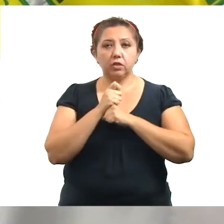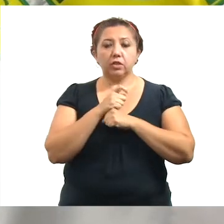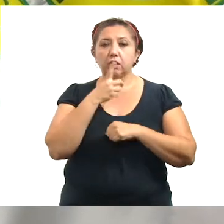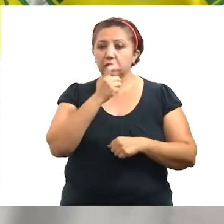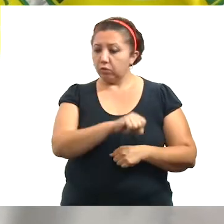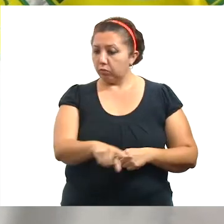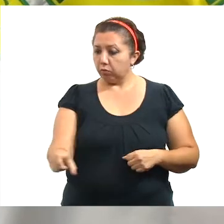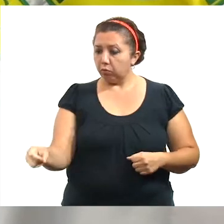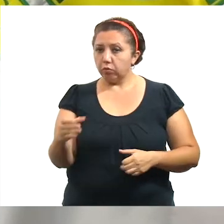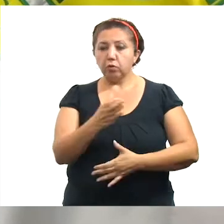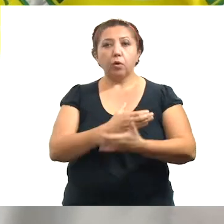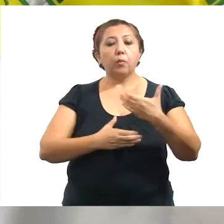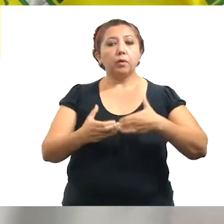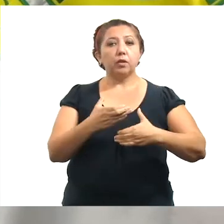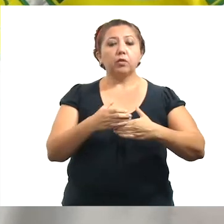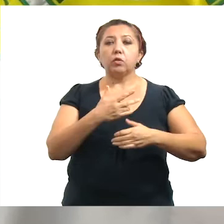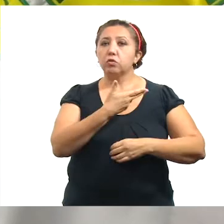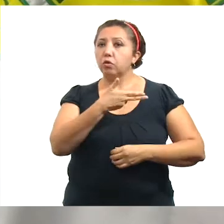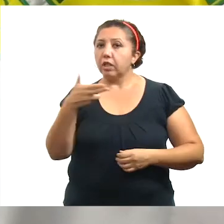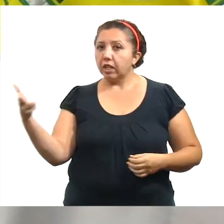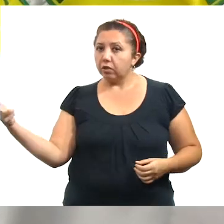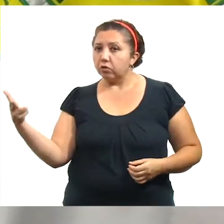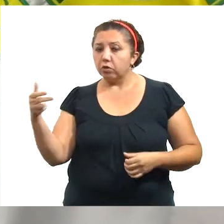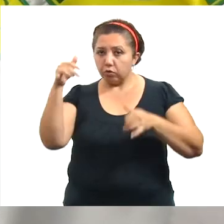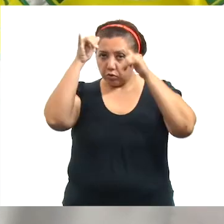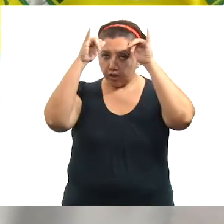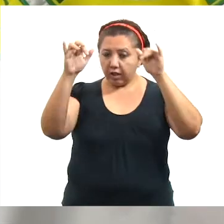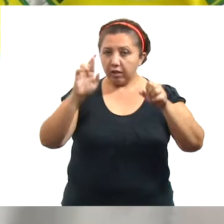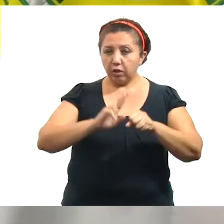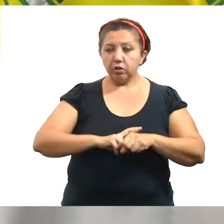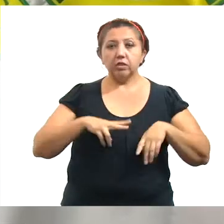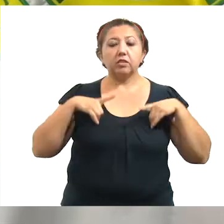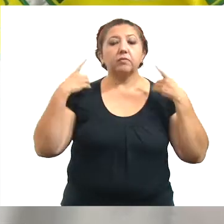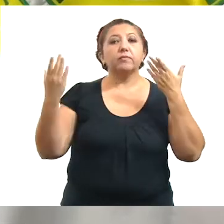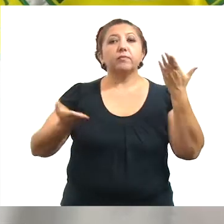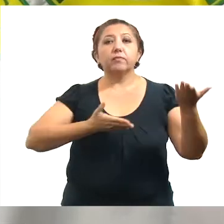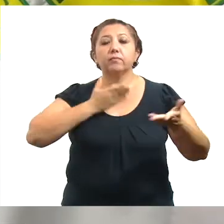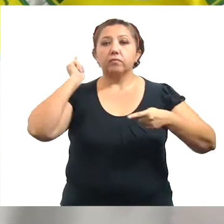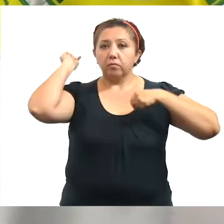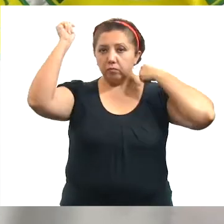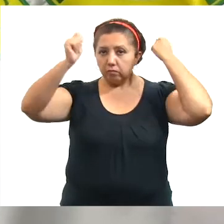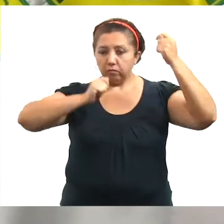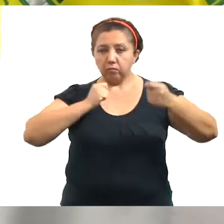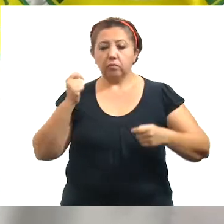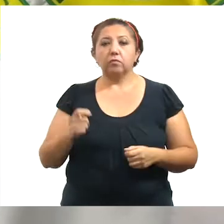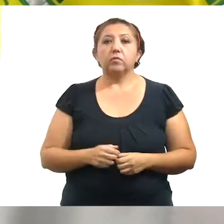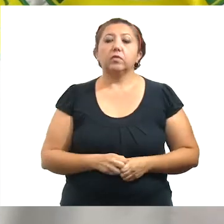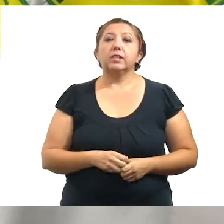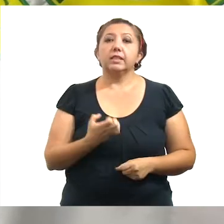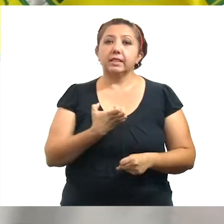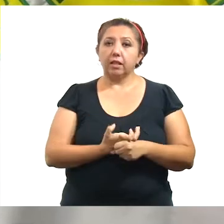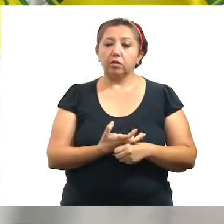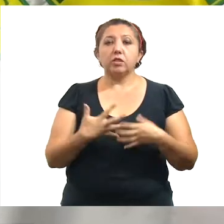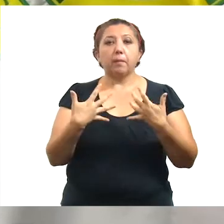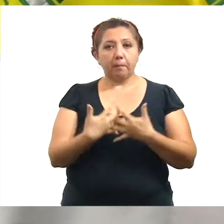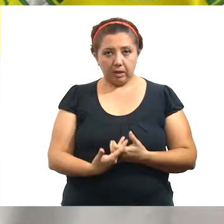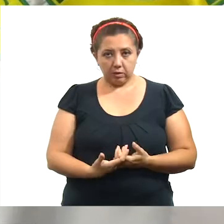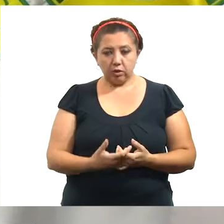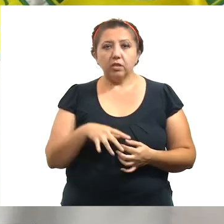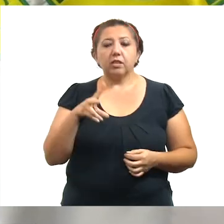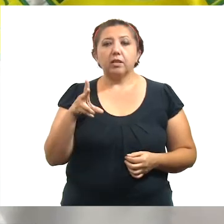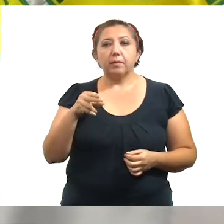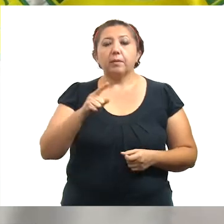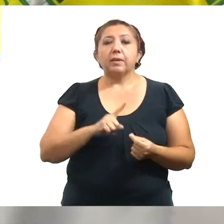agricultores, los comerciantes, los hoteleros, los ganaderos, los prestadores de servicios turísticos en el interior del Estado, los empresarios